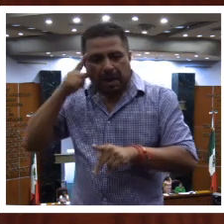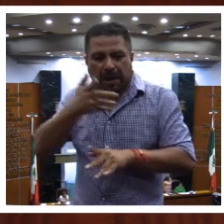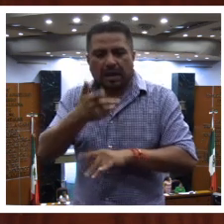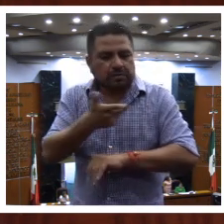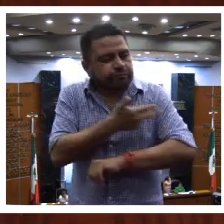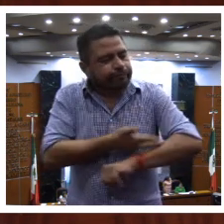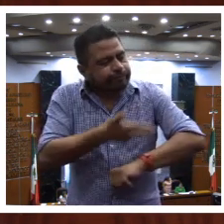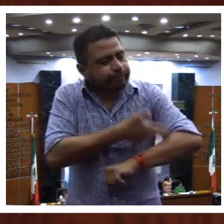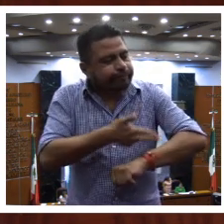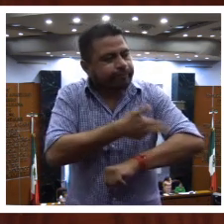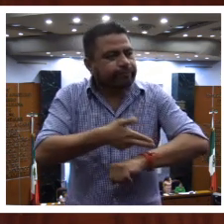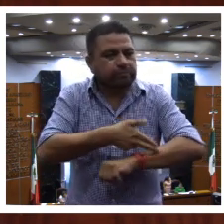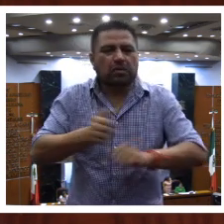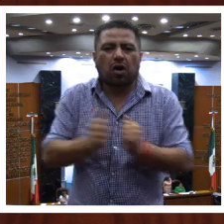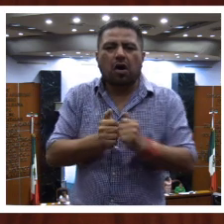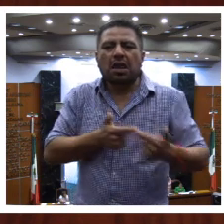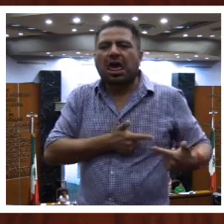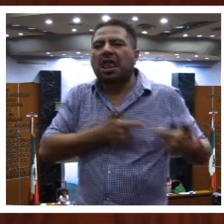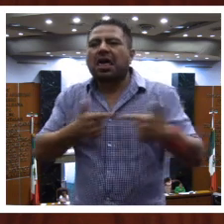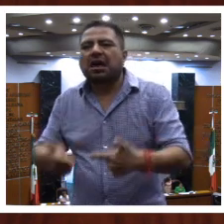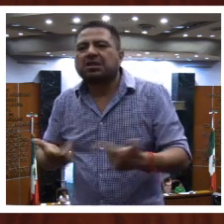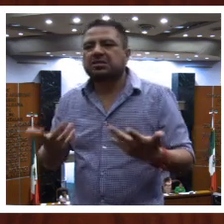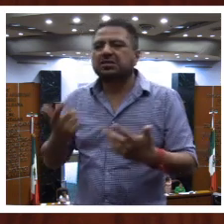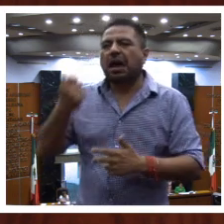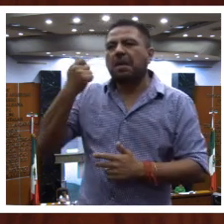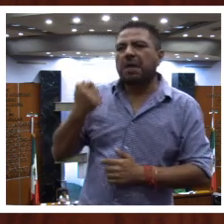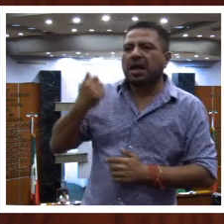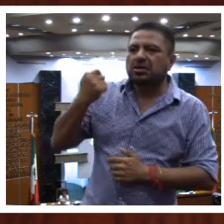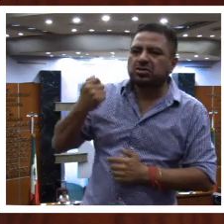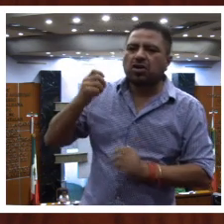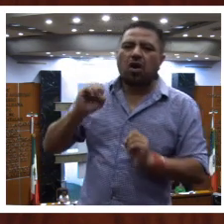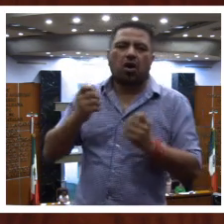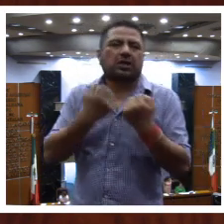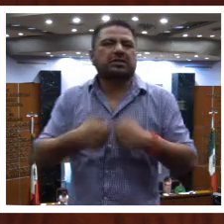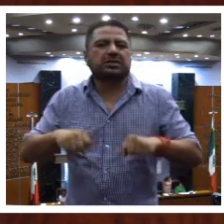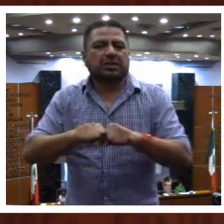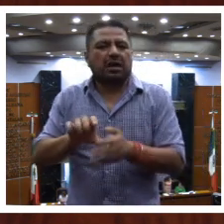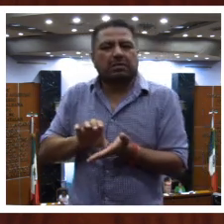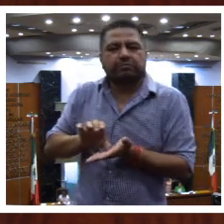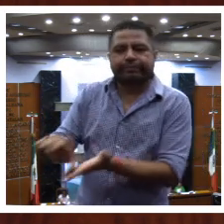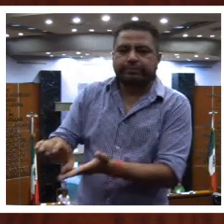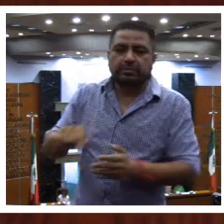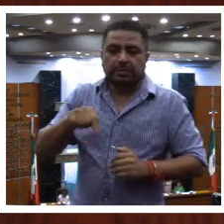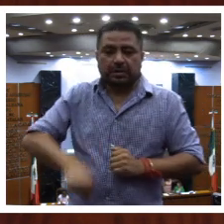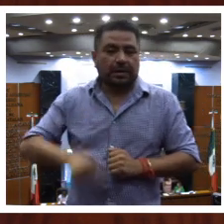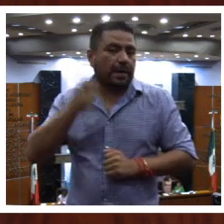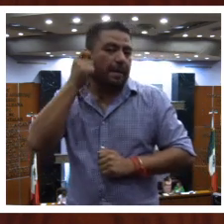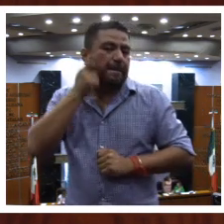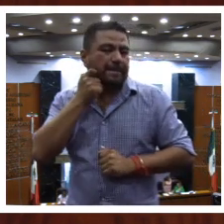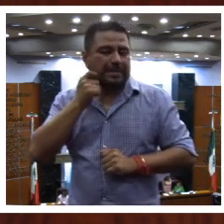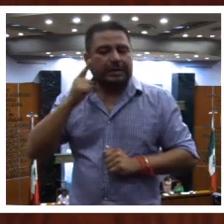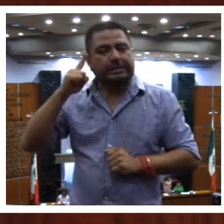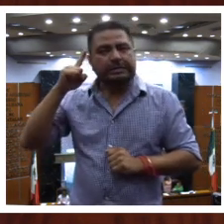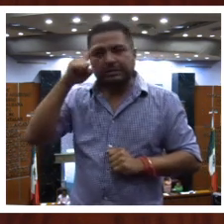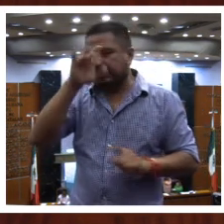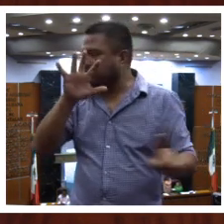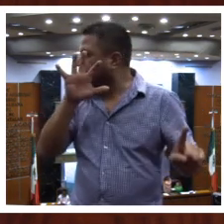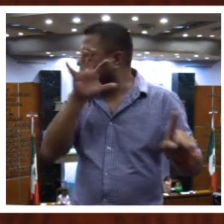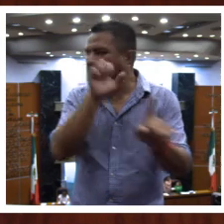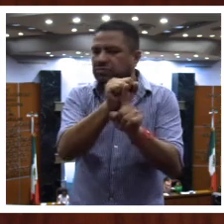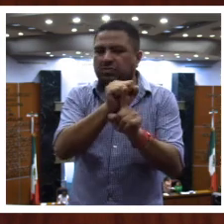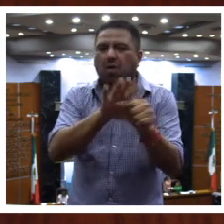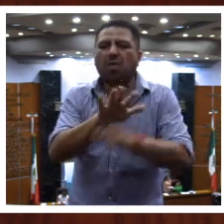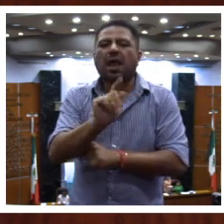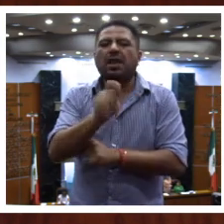trámites relacionados con herencia, pensiones o seguros. Guerrero enfrenta desafíos significativos